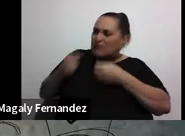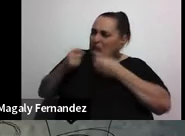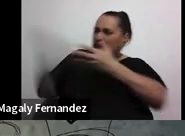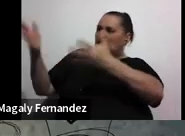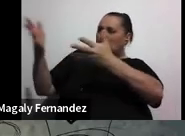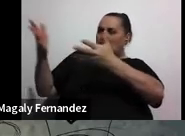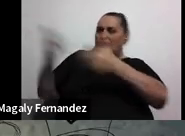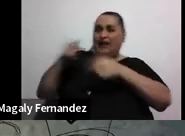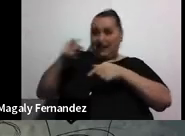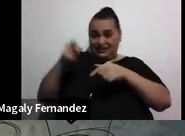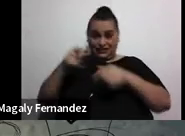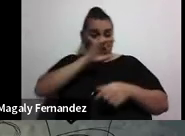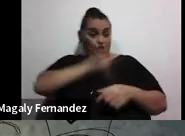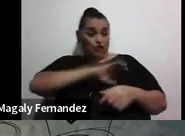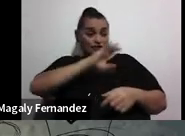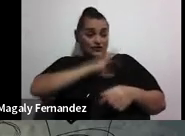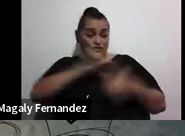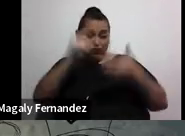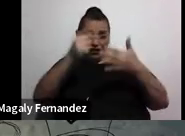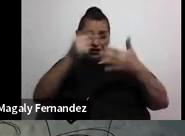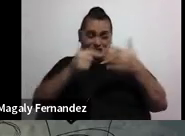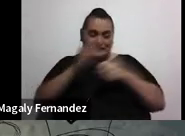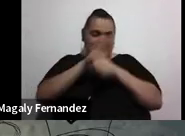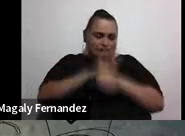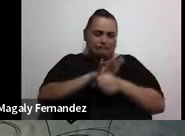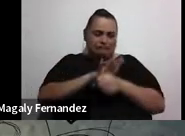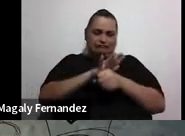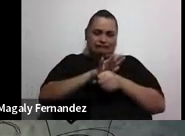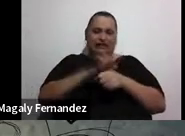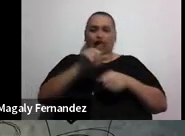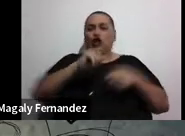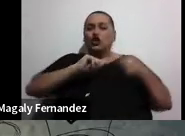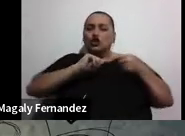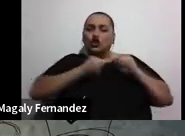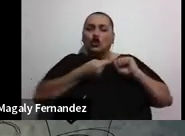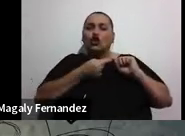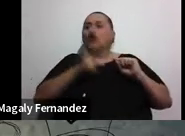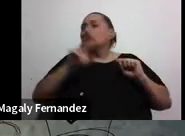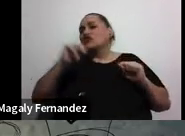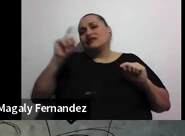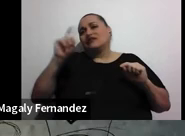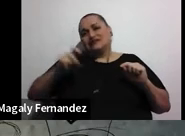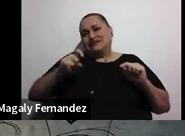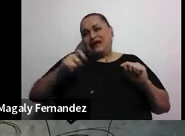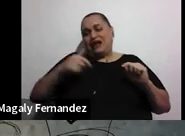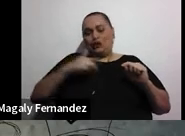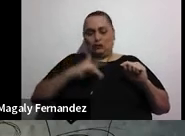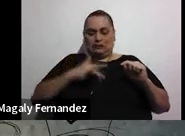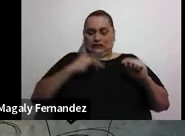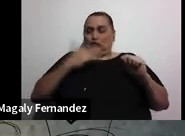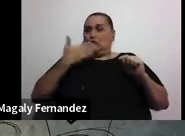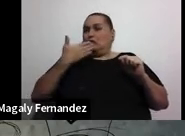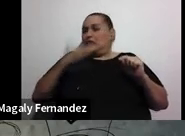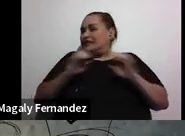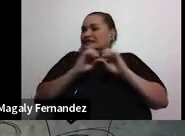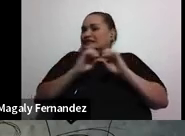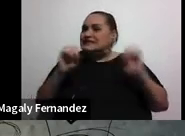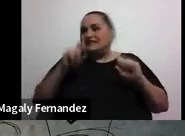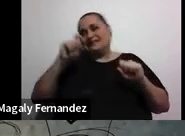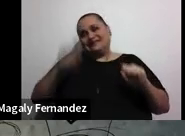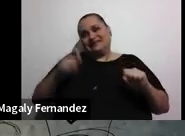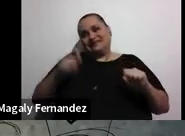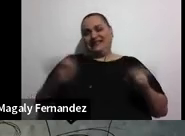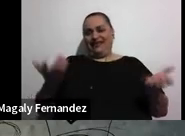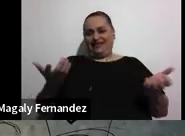nos agobian, y es un dolor que vamos a llamar innecesario. Hay un malestar necesario en todo eso. Ya de por sí estar